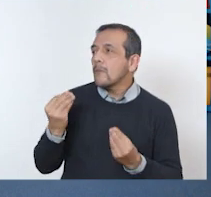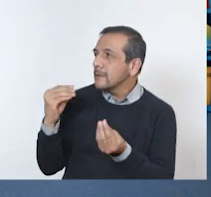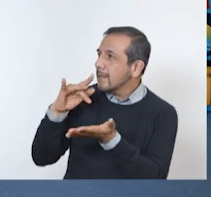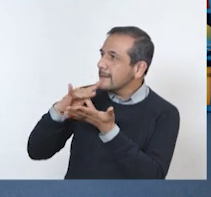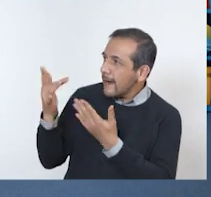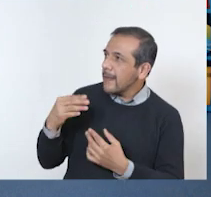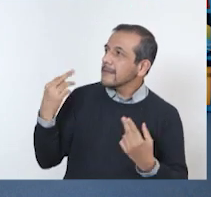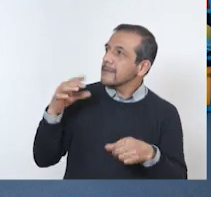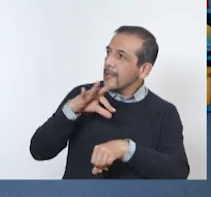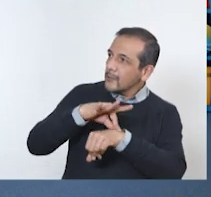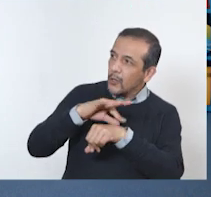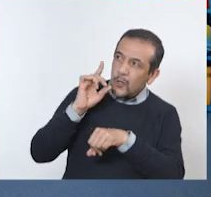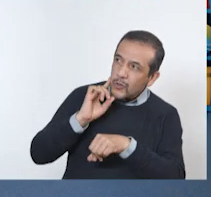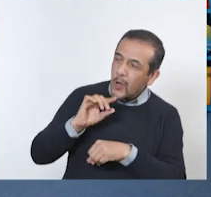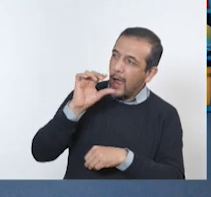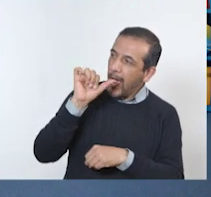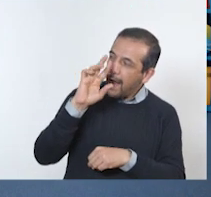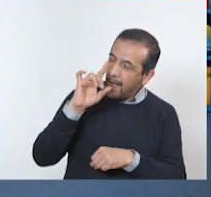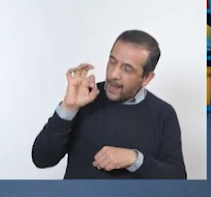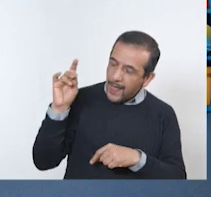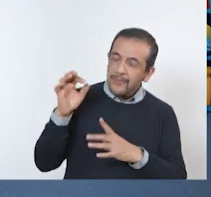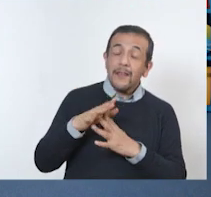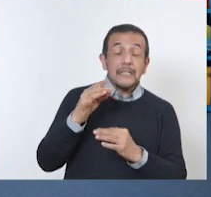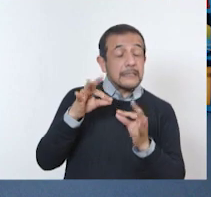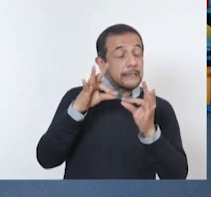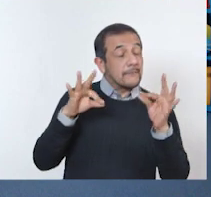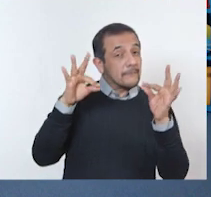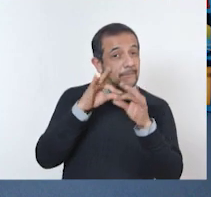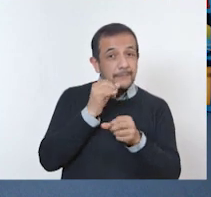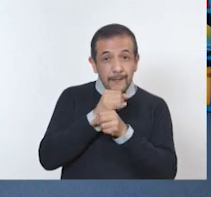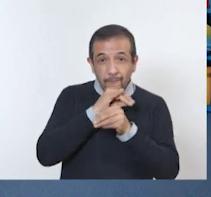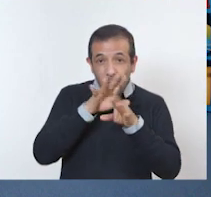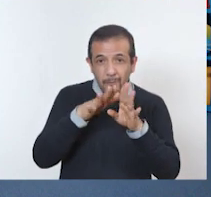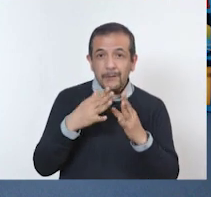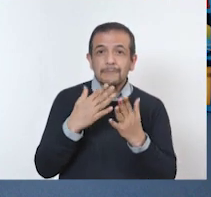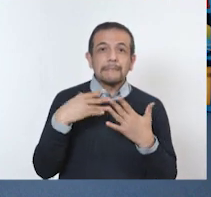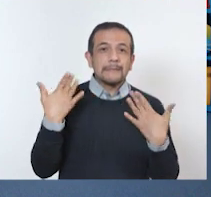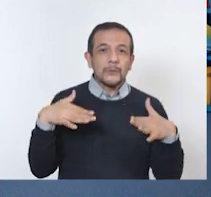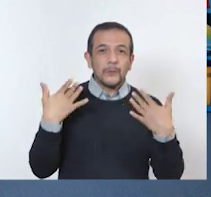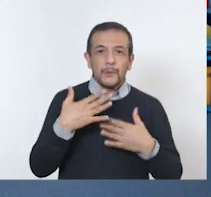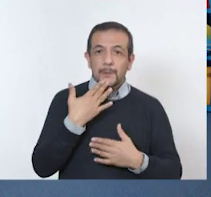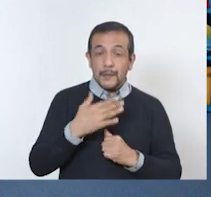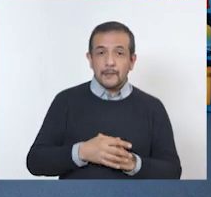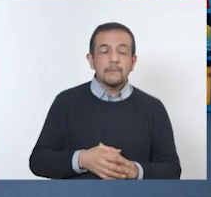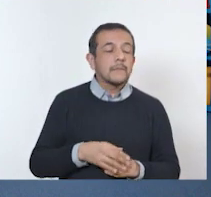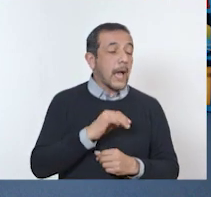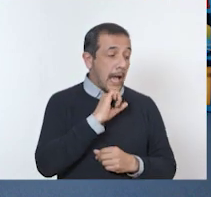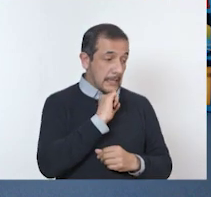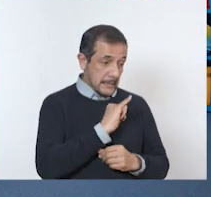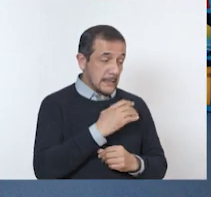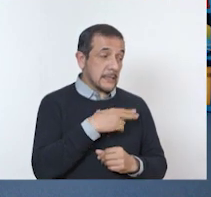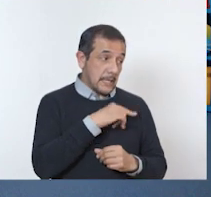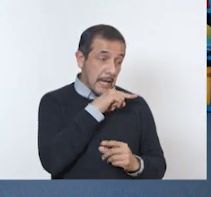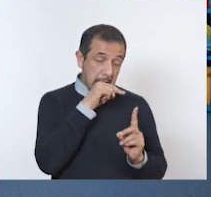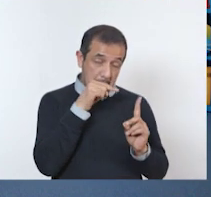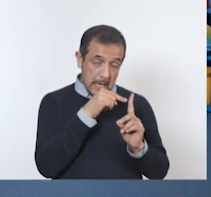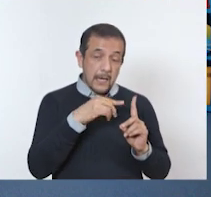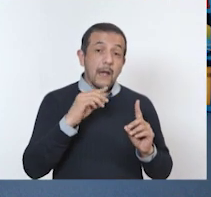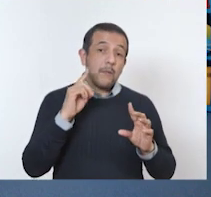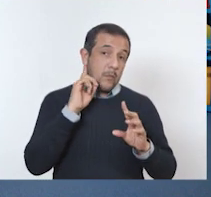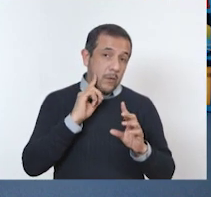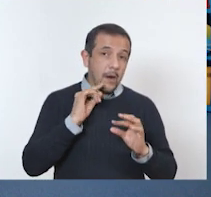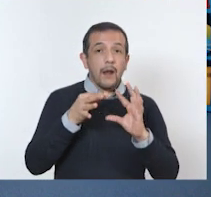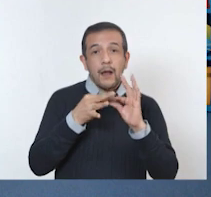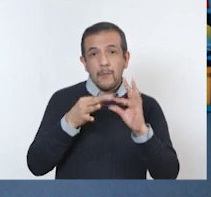doctora Arlet por habernos compartido esta información que es muy útil. Así es. Ella nos explica por qué hay que